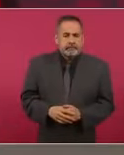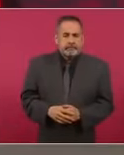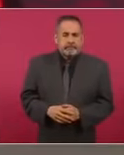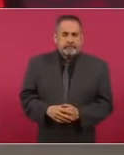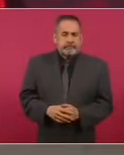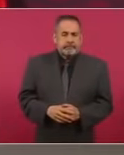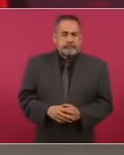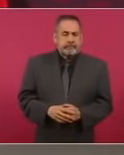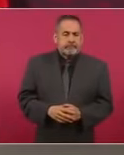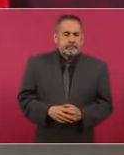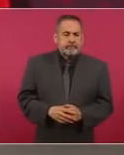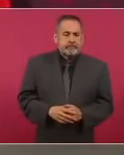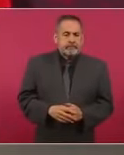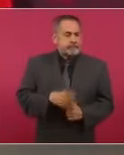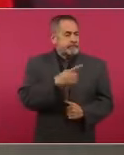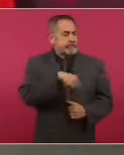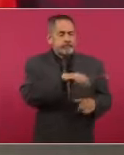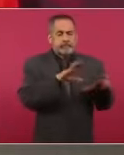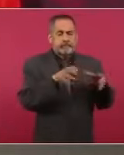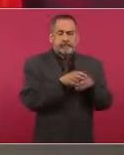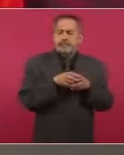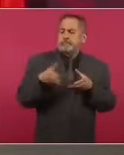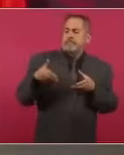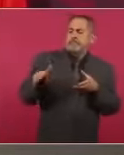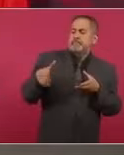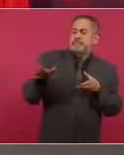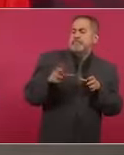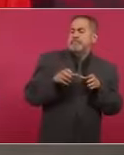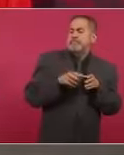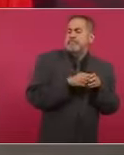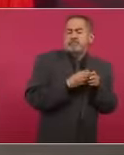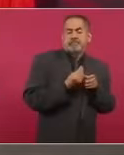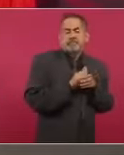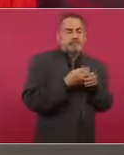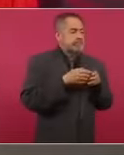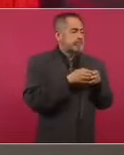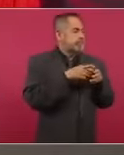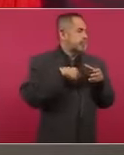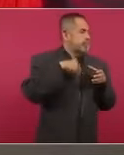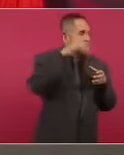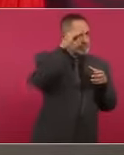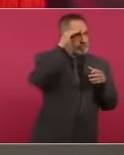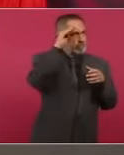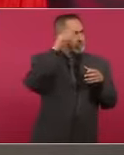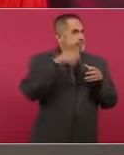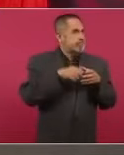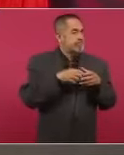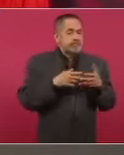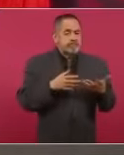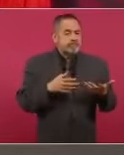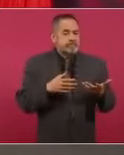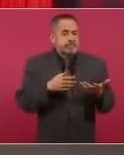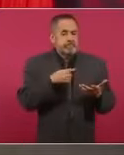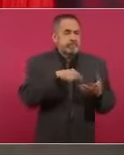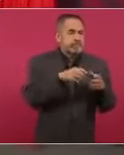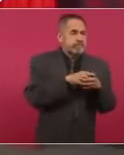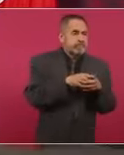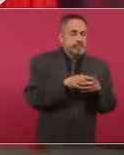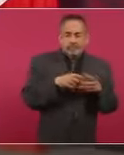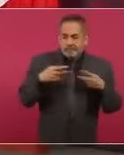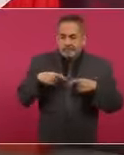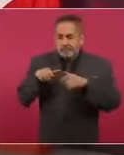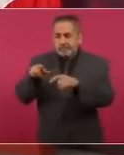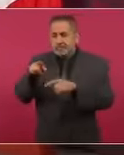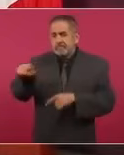los elitistas piensan que el pueblo